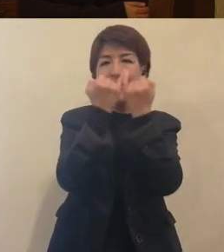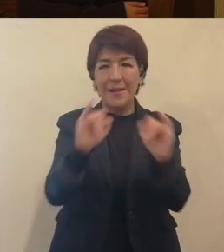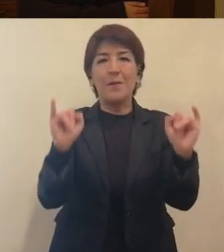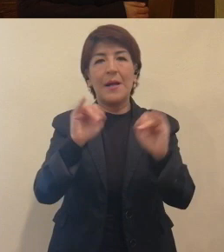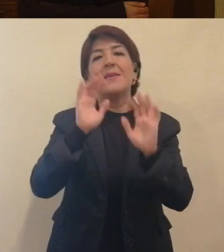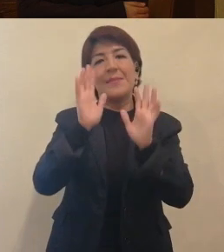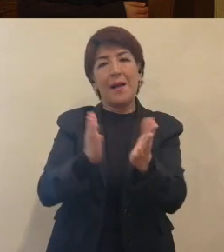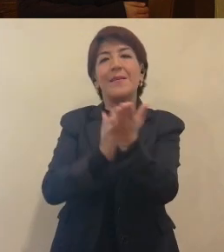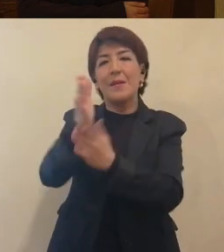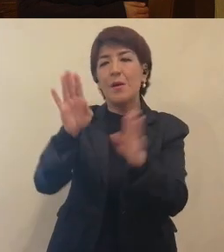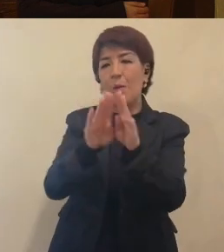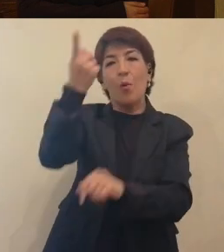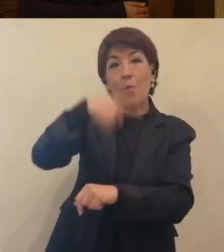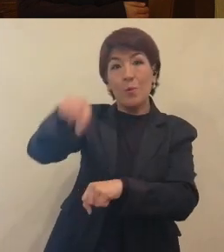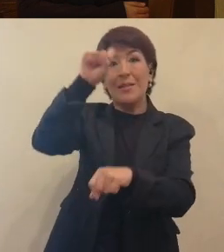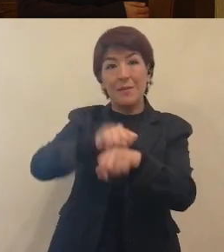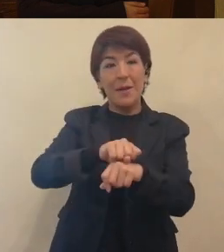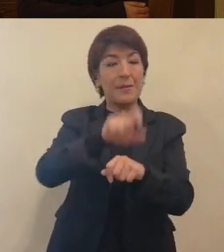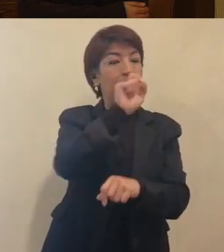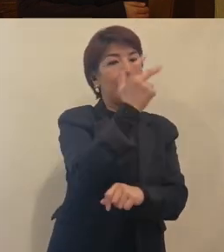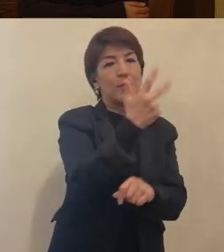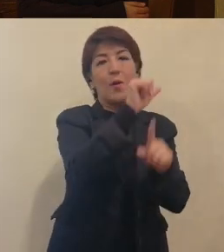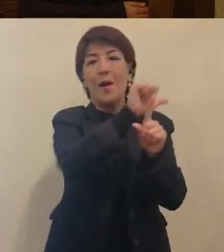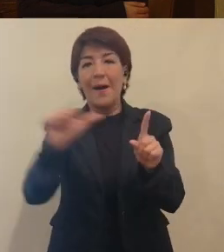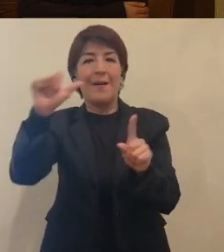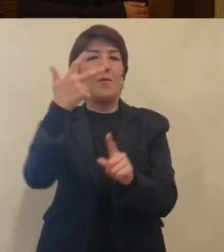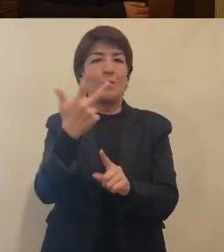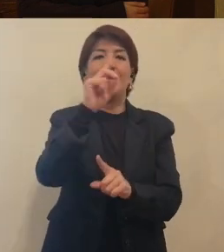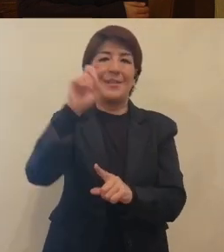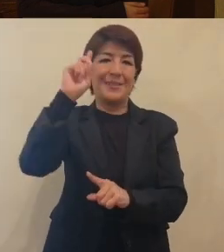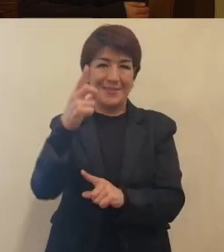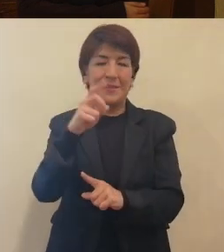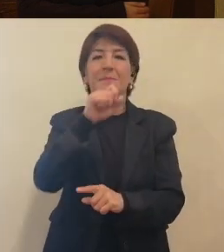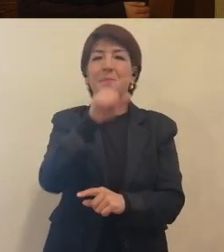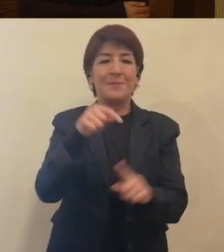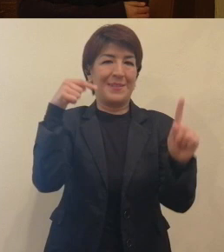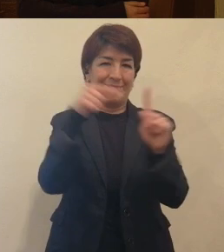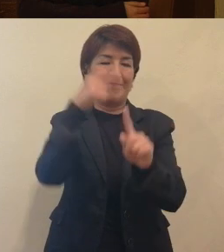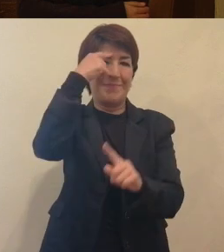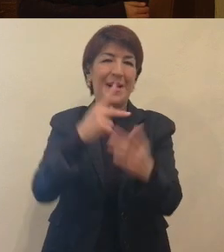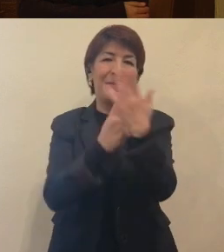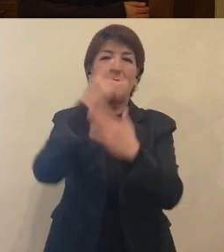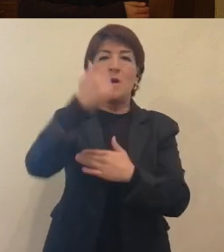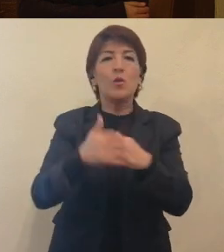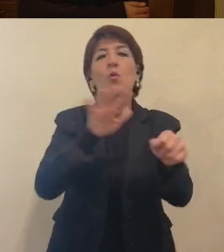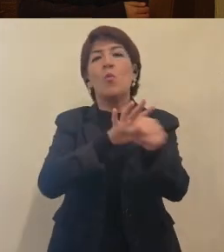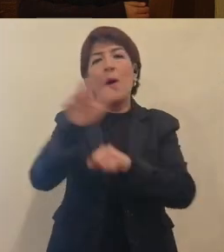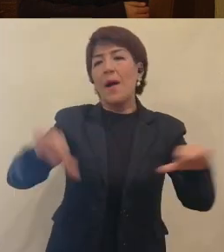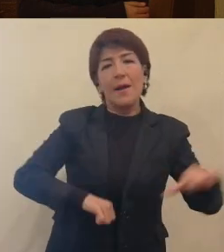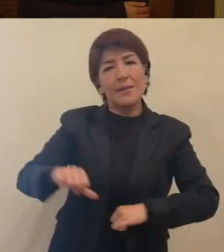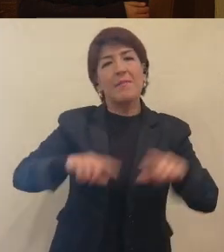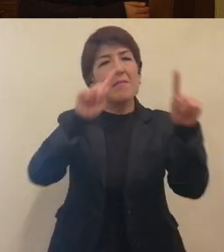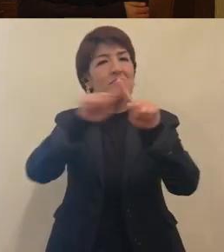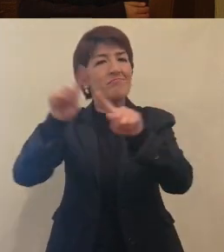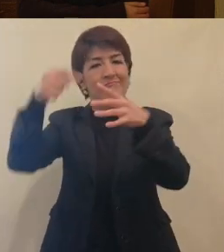inauguración, se llevará a cabo una semana de la discapacidad, justo que es lo que engloba este proyecto. ¿Qué actividades